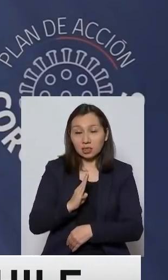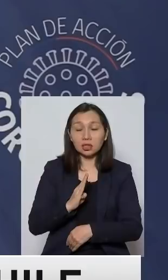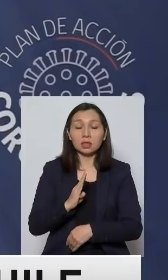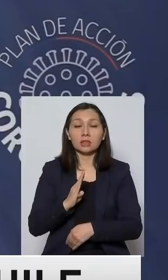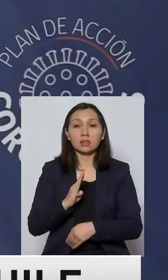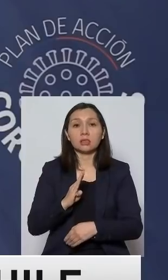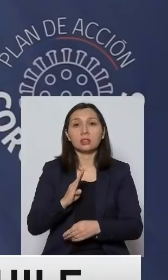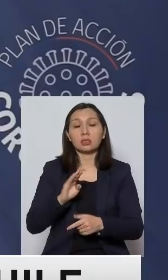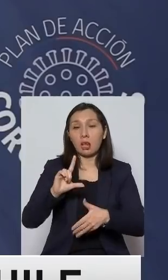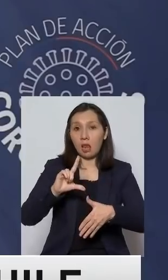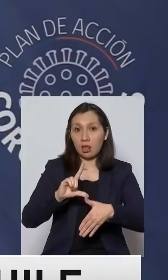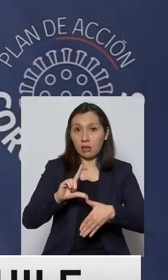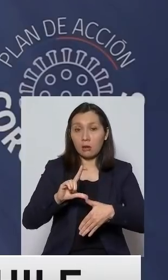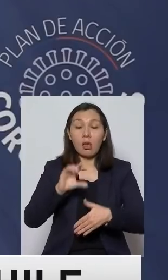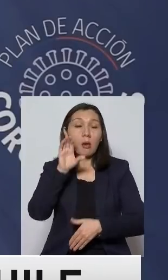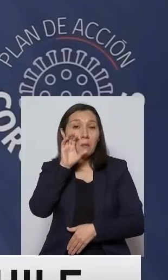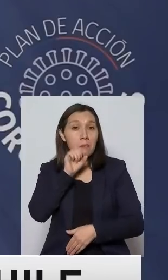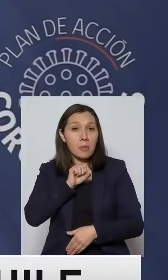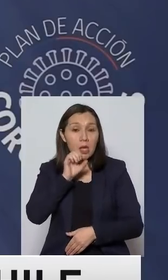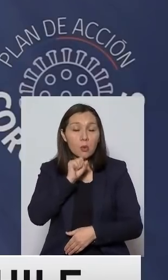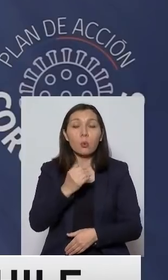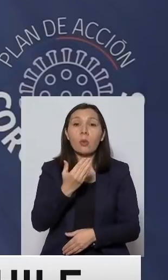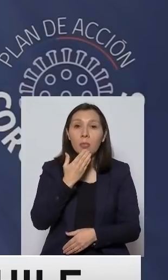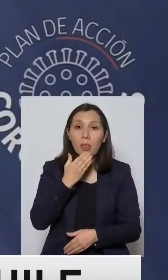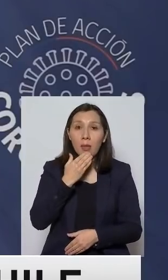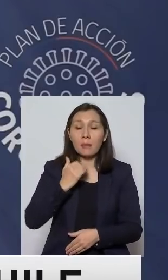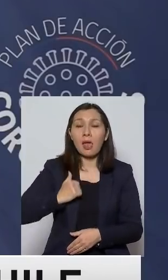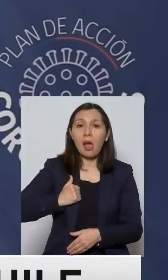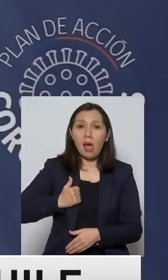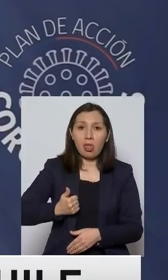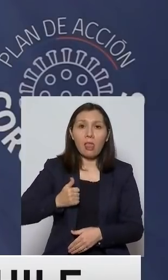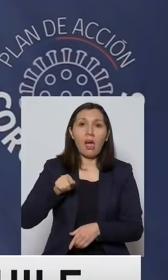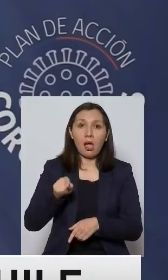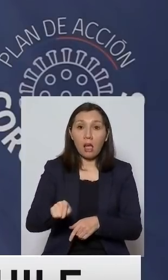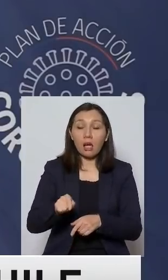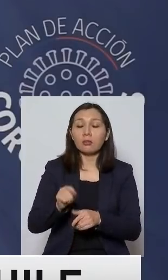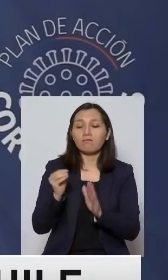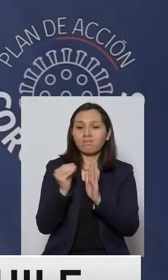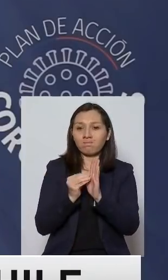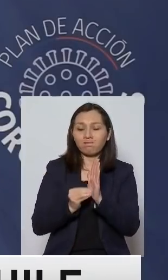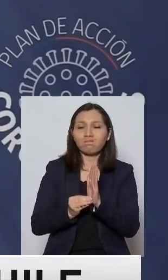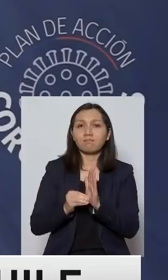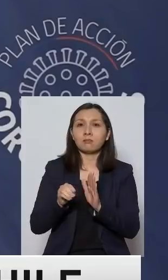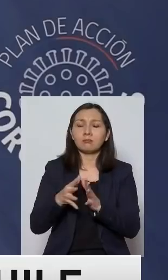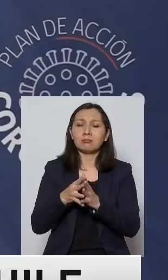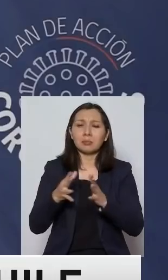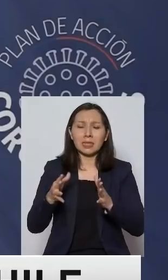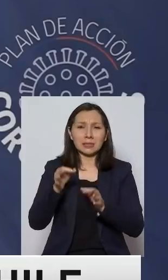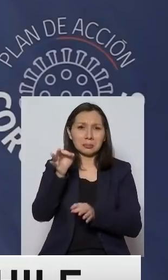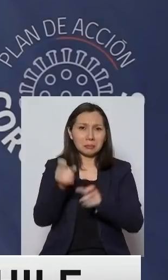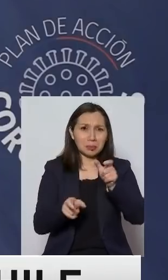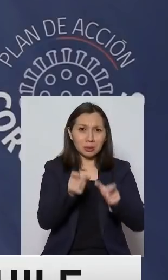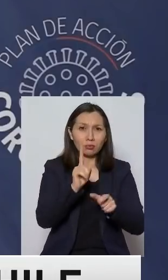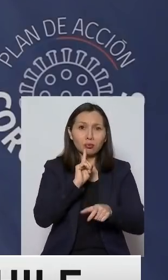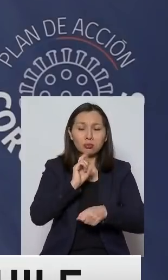está Brasil en Latinoamérica, Perú, y también Canadá, los países que registran el mayor número de casos.